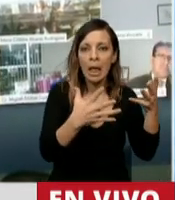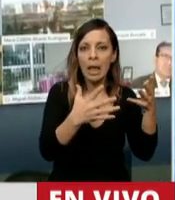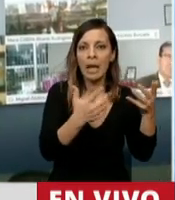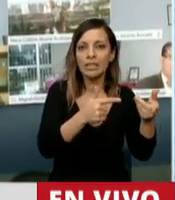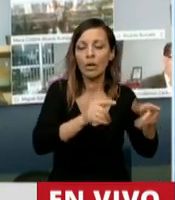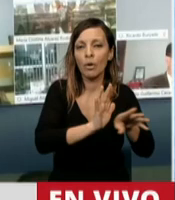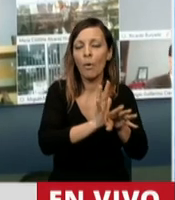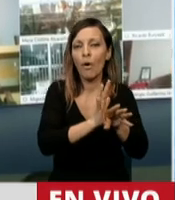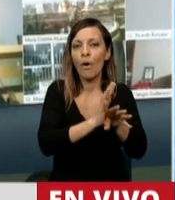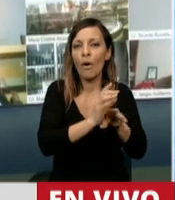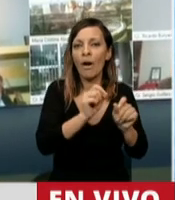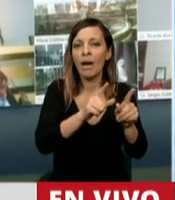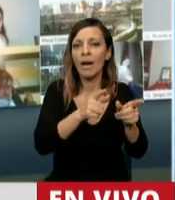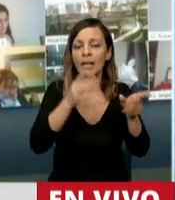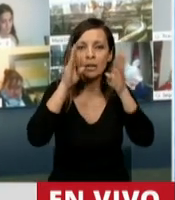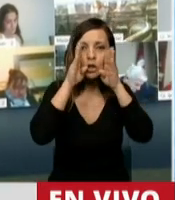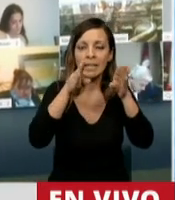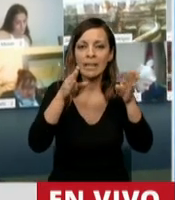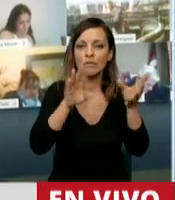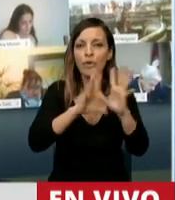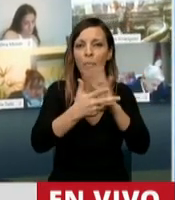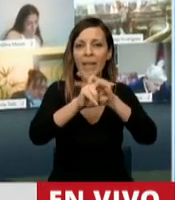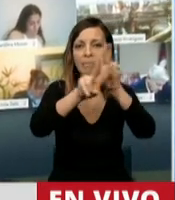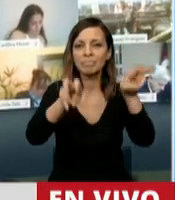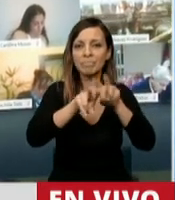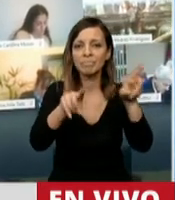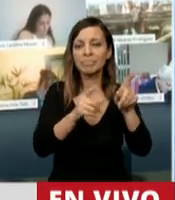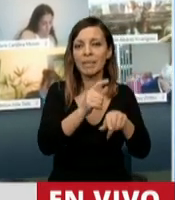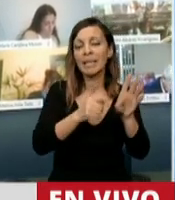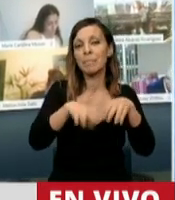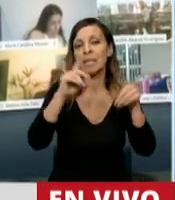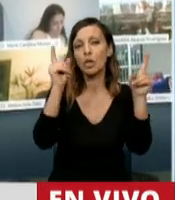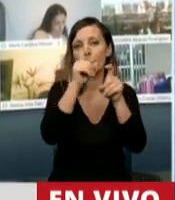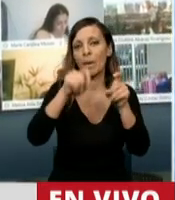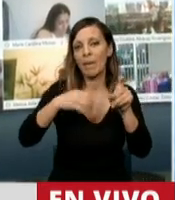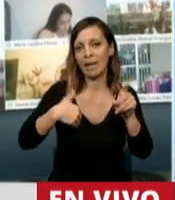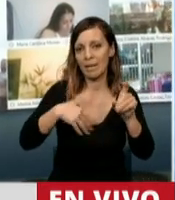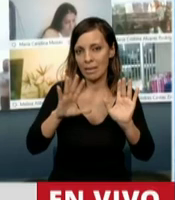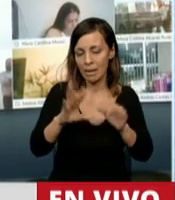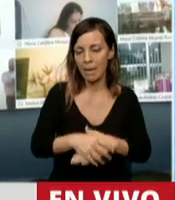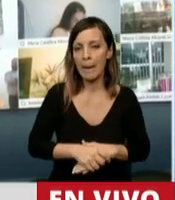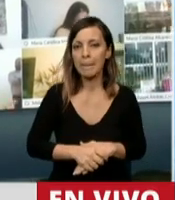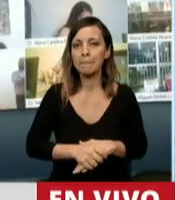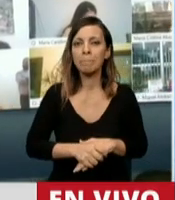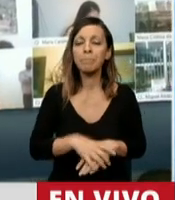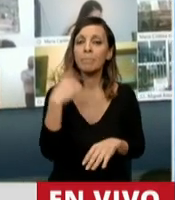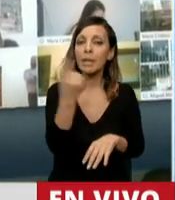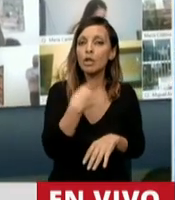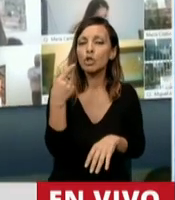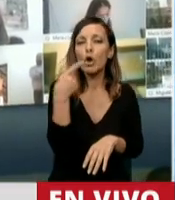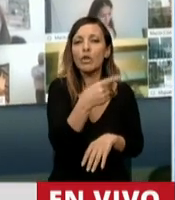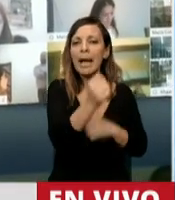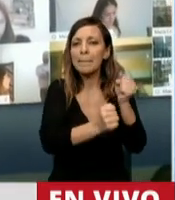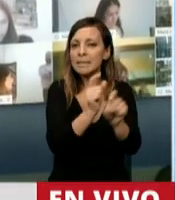se eleva el nivel de concentración económica, que es uno de los grandes problemas estructurales que tiene la Argentina. No somos anti